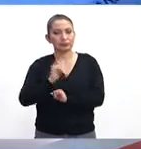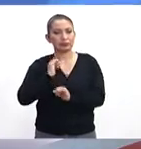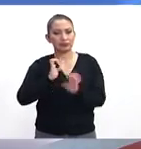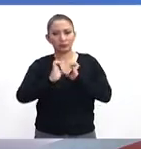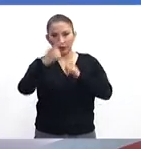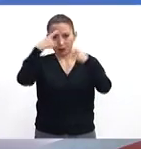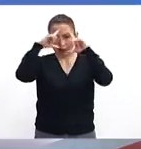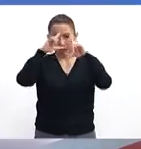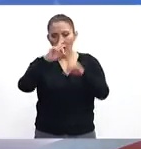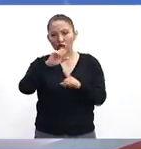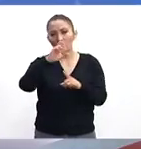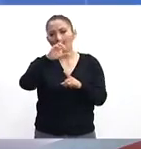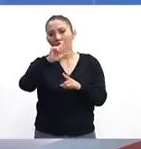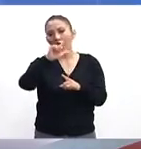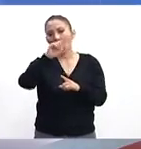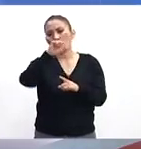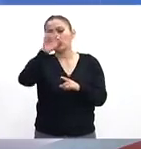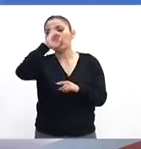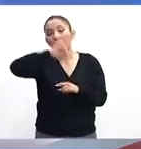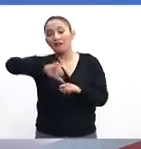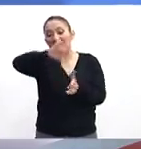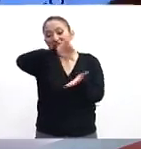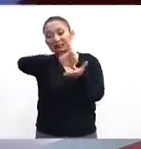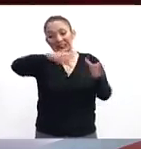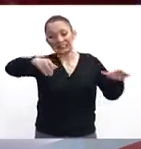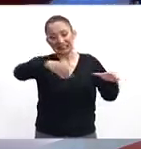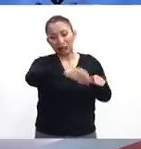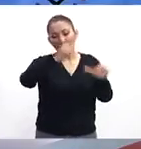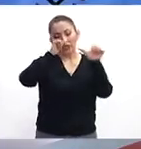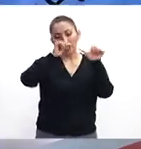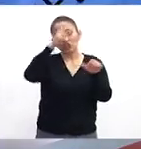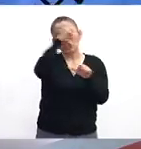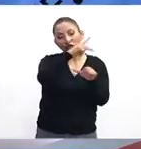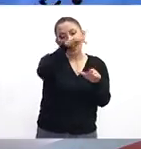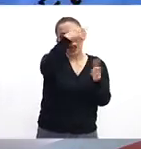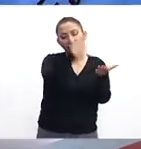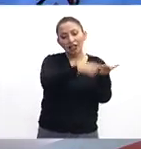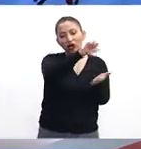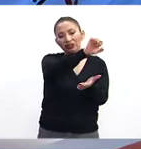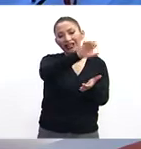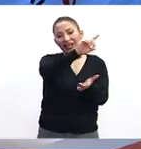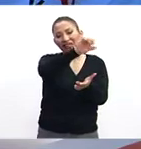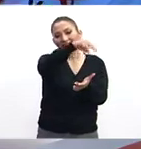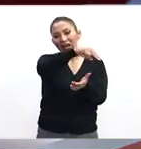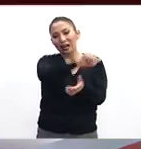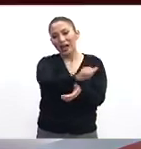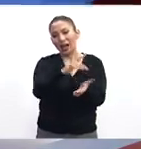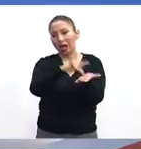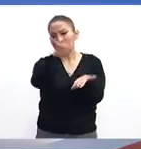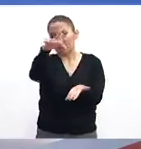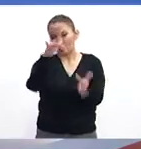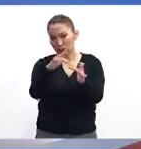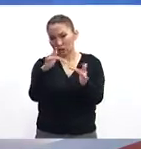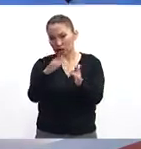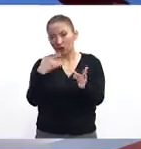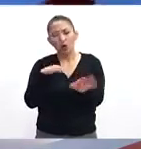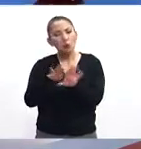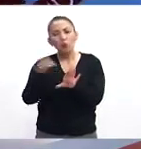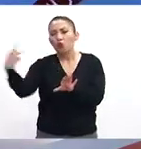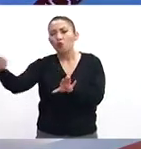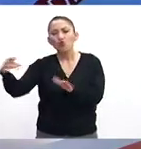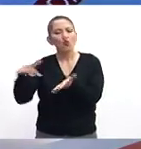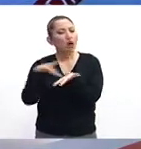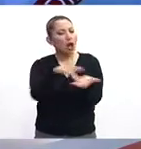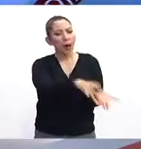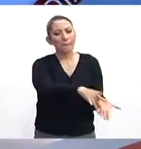Enfermera, Doraluz Villegas, y es jefa de los Centros de Atención Psicológica de la Sedena. Muy buenos días, gracias por estar como nosotros. ¿Cómo han apoyado ustedes